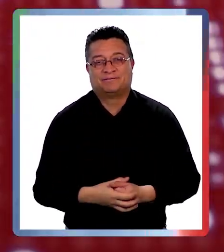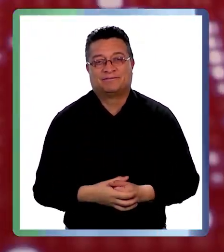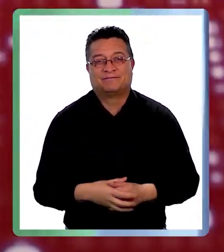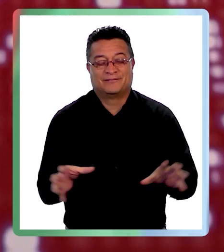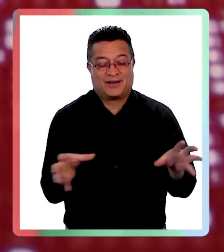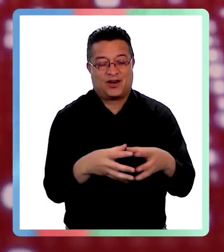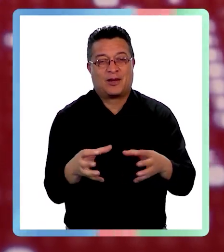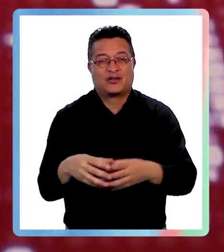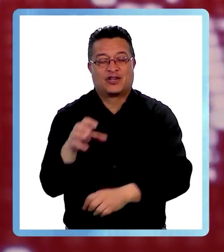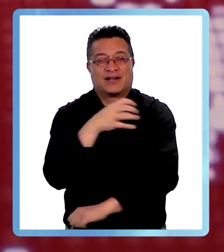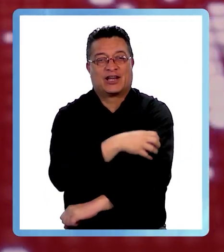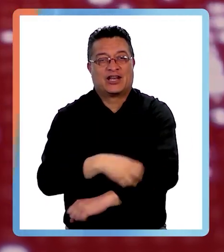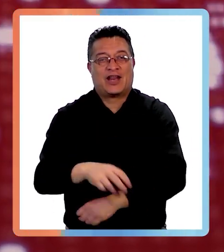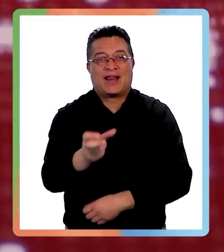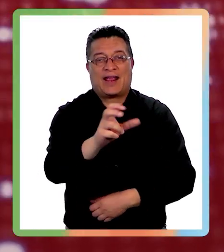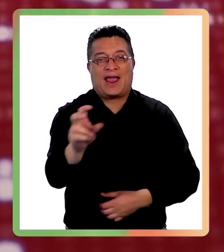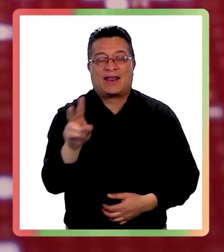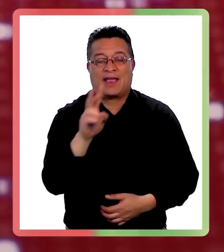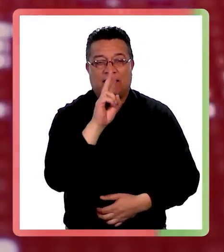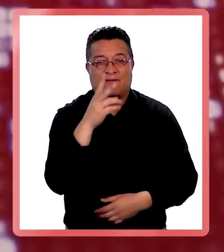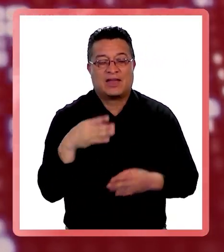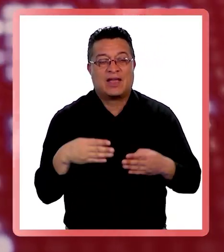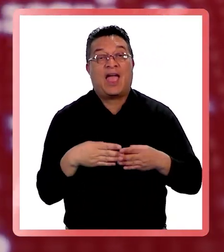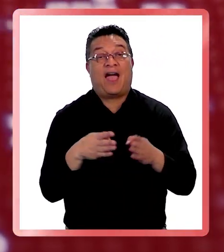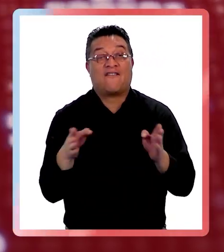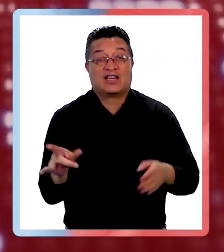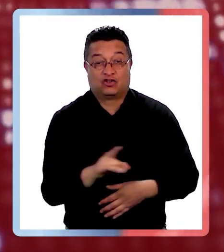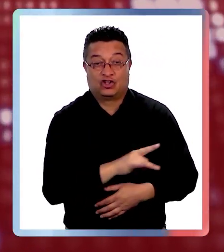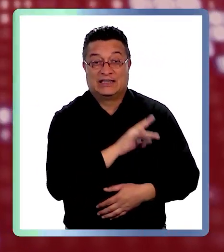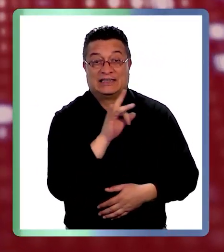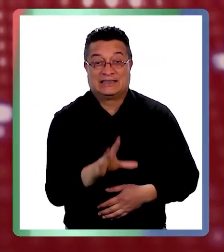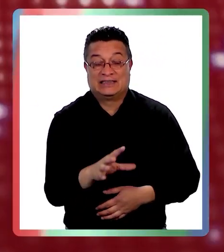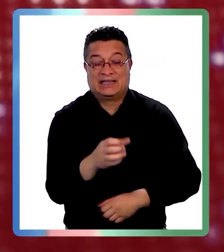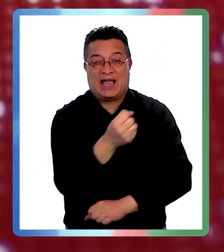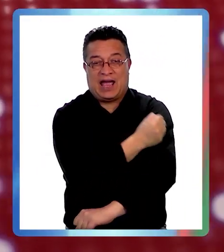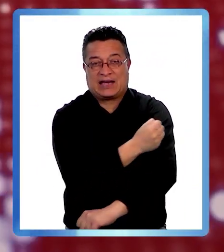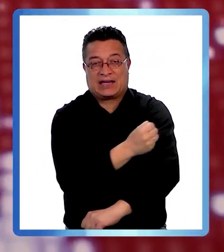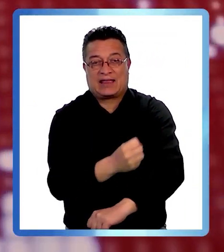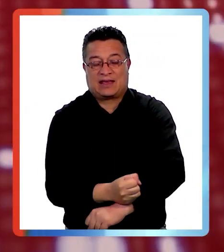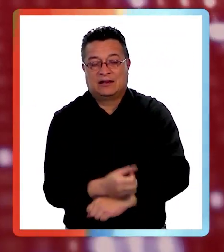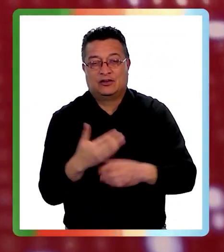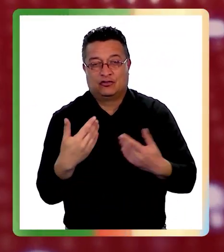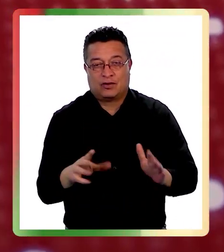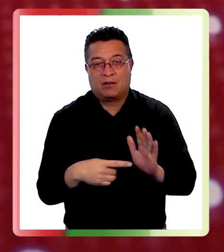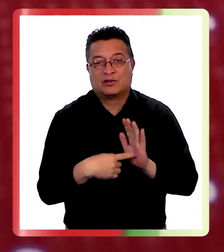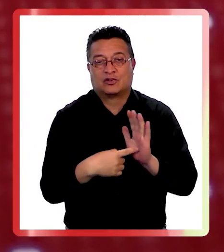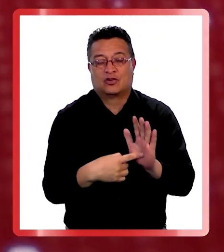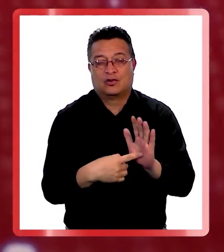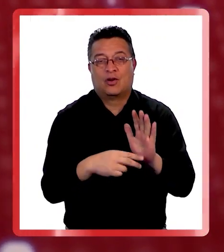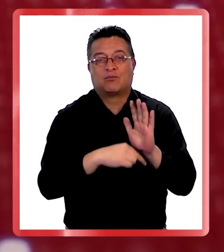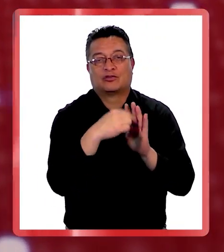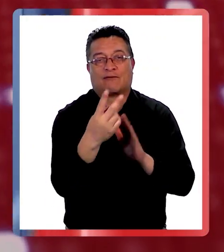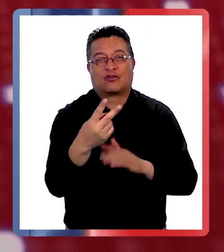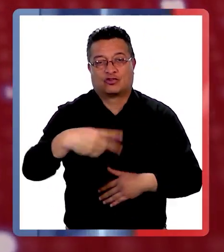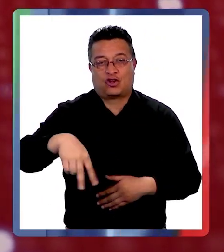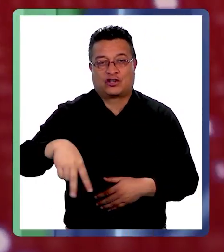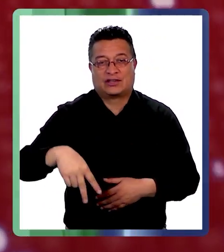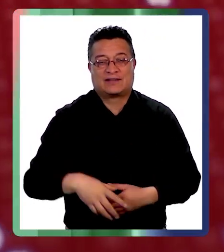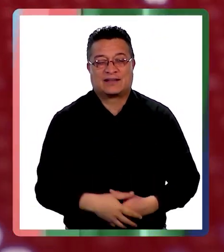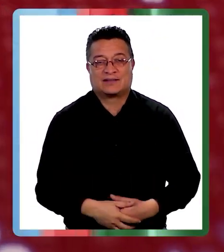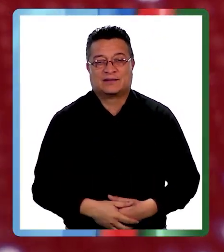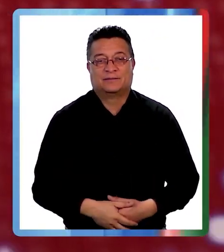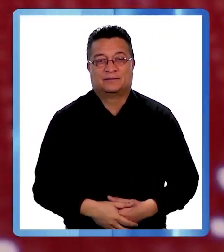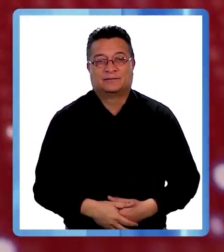Asociación Regional de Canales de Televisión de Señal Abierta de Chile Arcatel presentó Portavoz Noticias